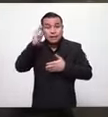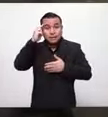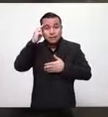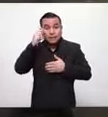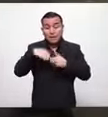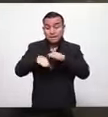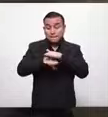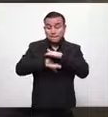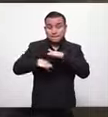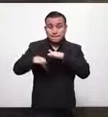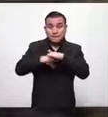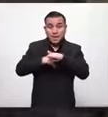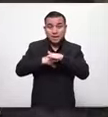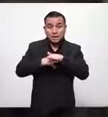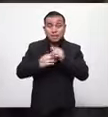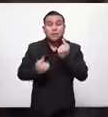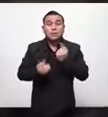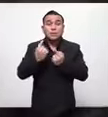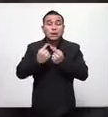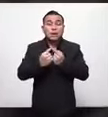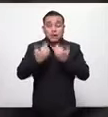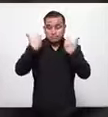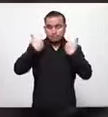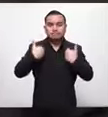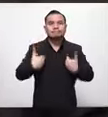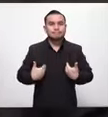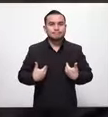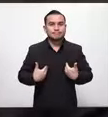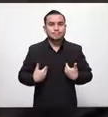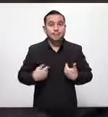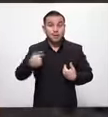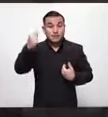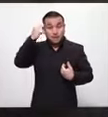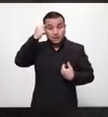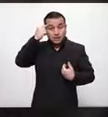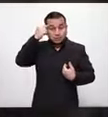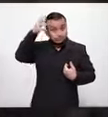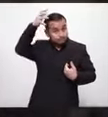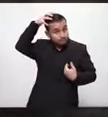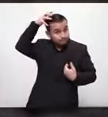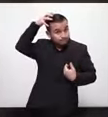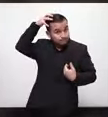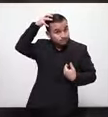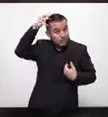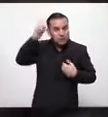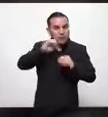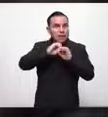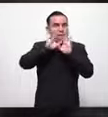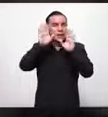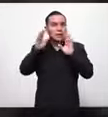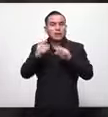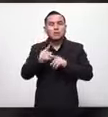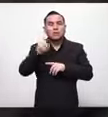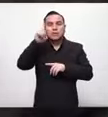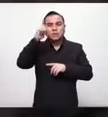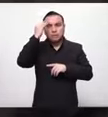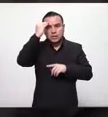el principio fundamental del ser humano la masa cerebral nos indica como bien lo saben los médicos